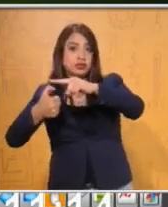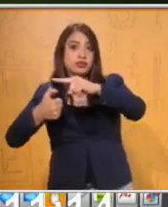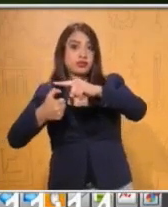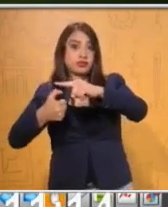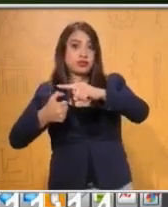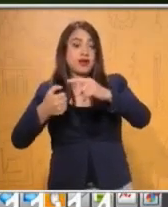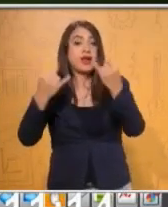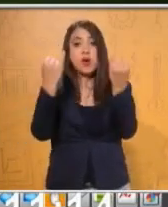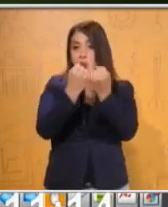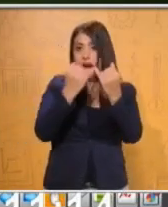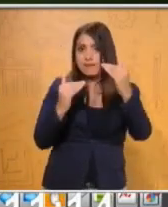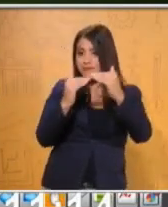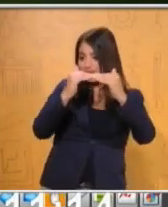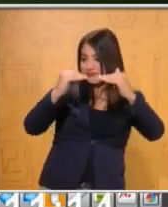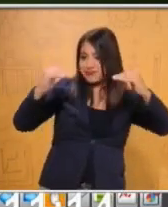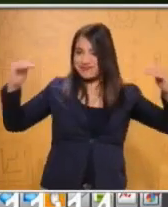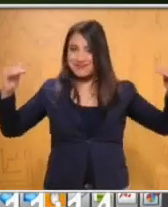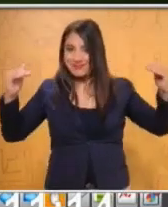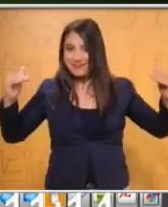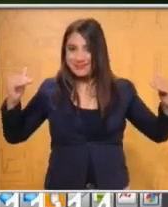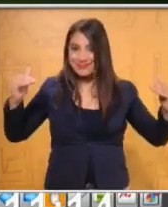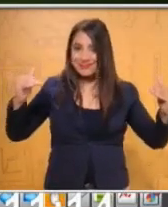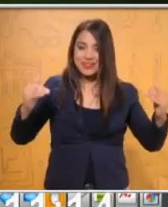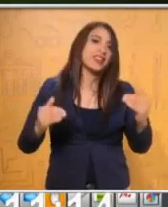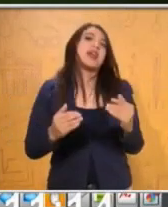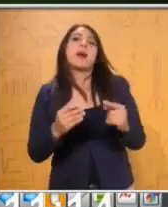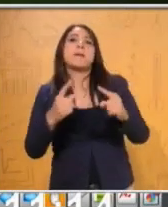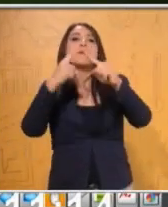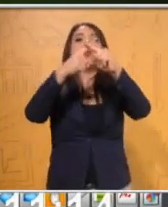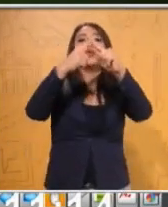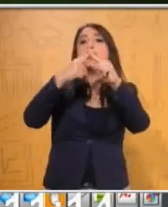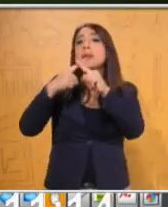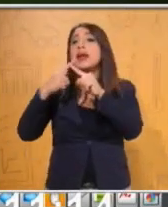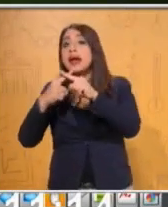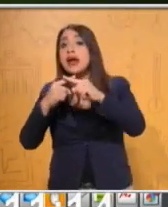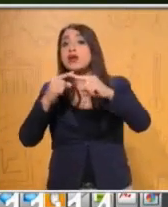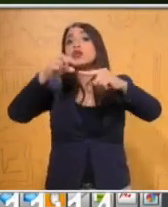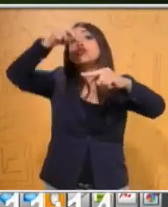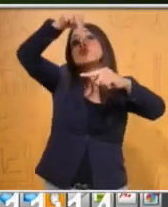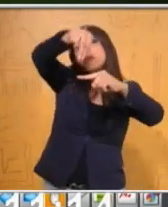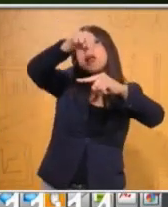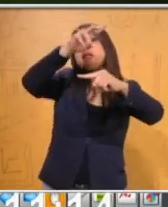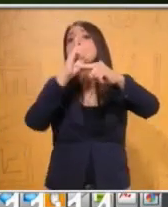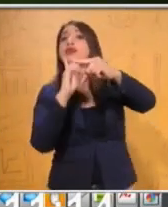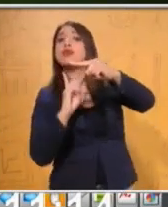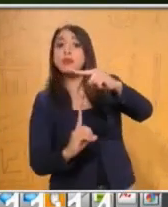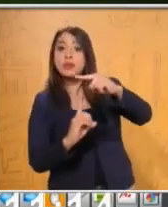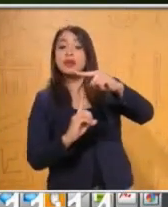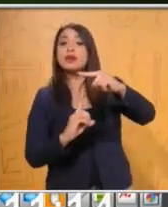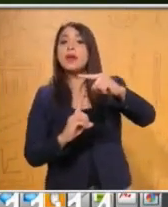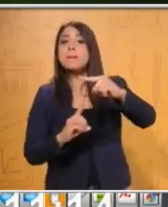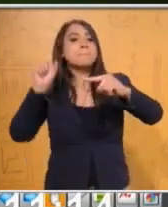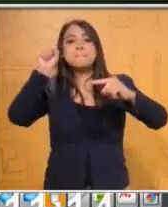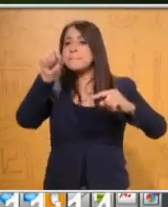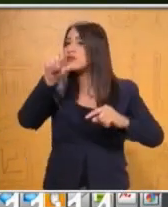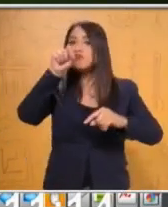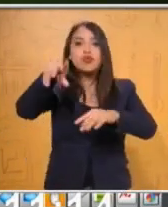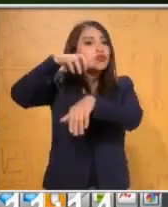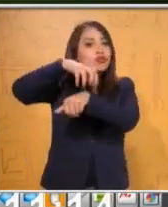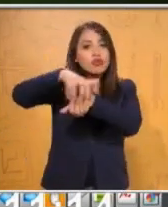fracción equivalente. Porque están multiplicados tanto el numerador como el denominador por el mismo número.